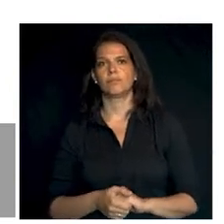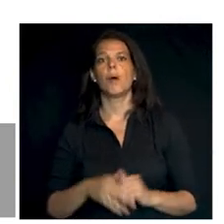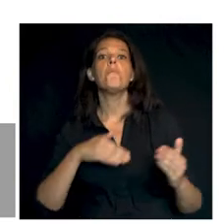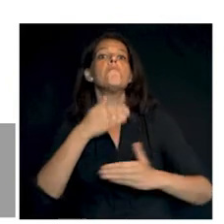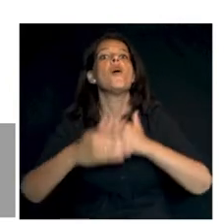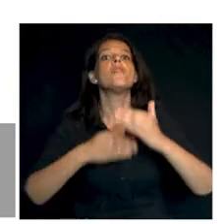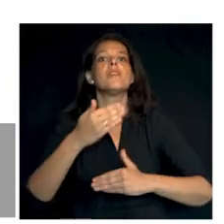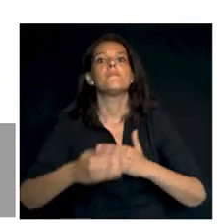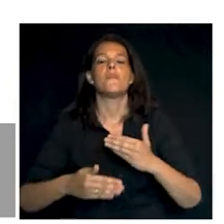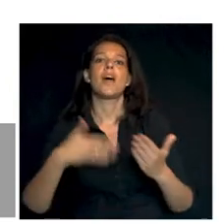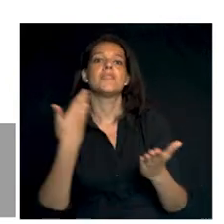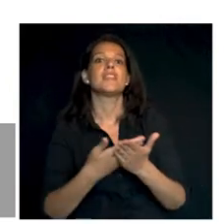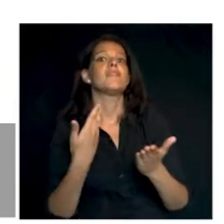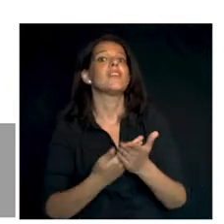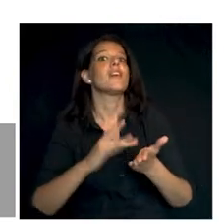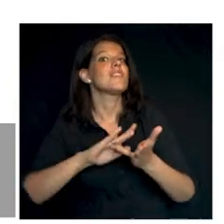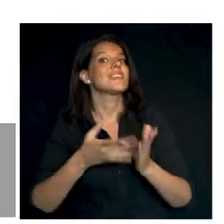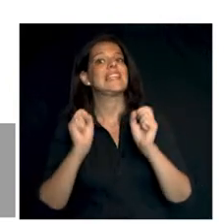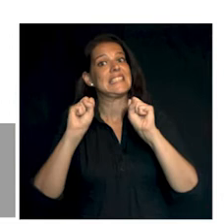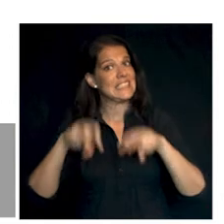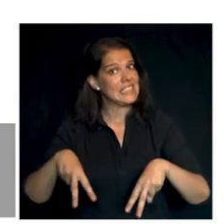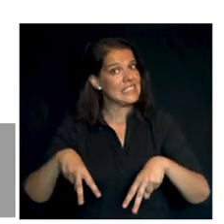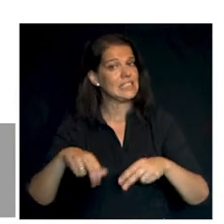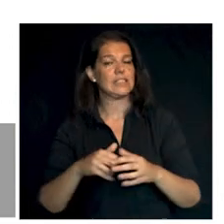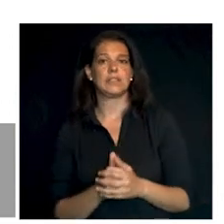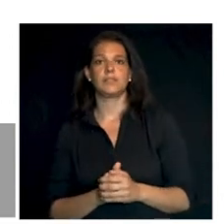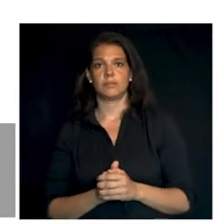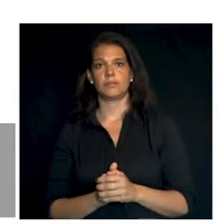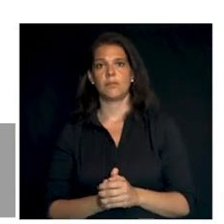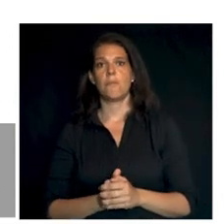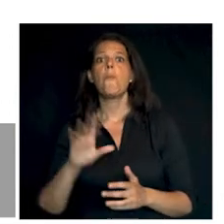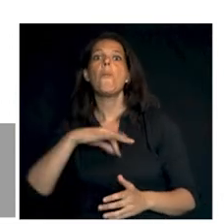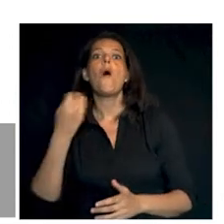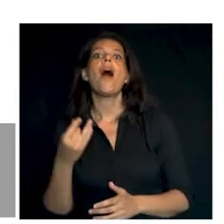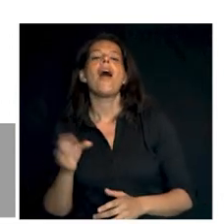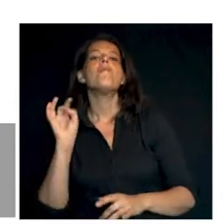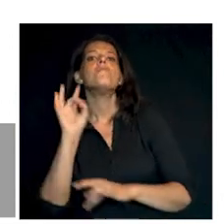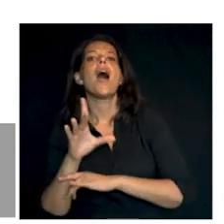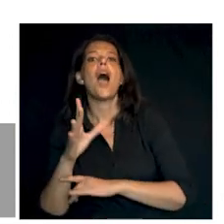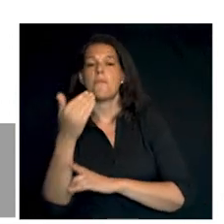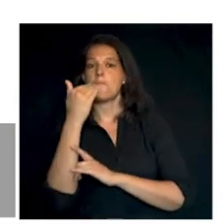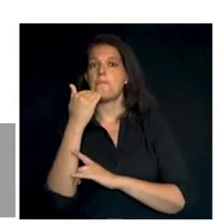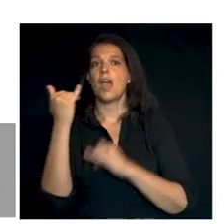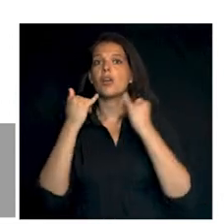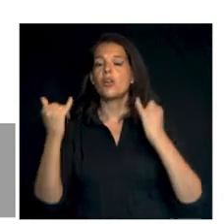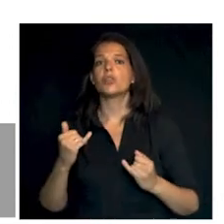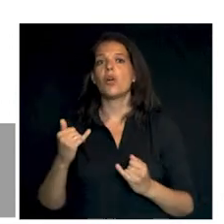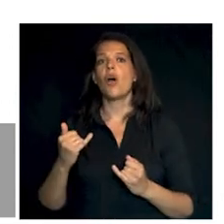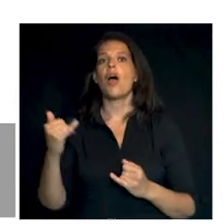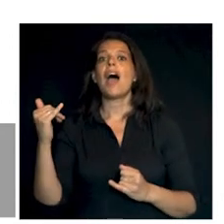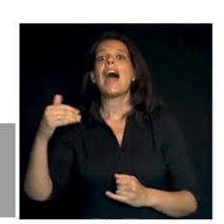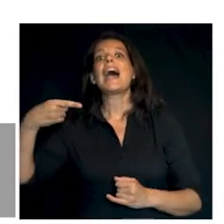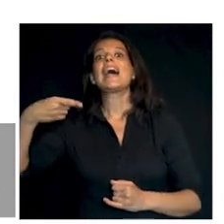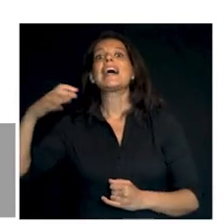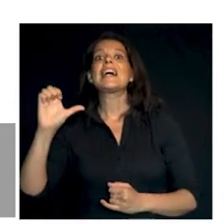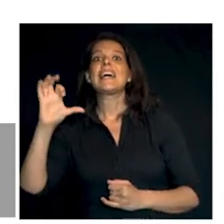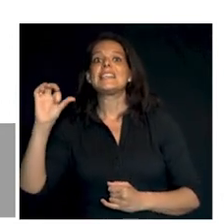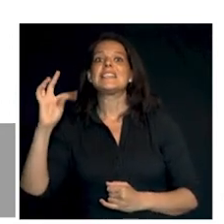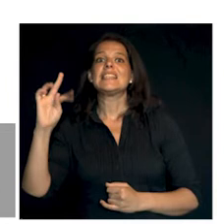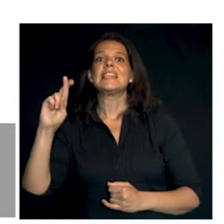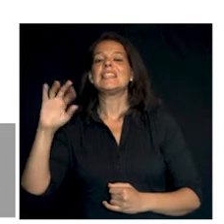Procedimiento sin certificado digital. Puede enviar un correo electrónico al bozón gestrisan